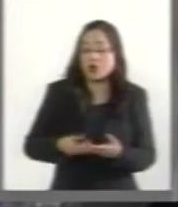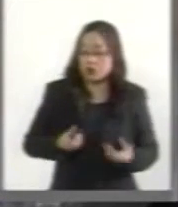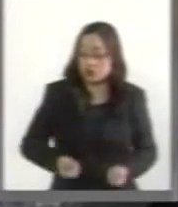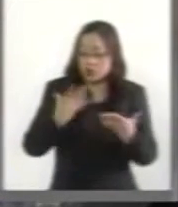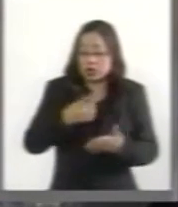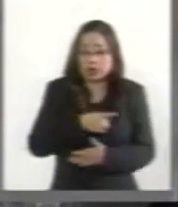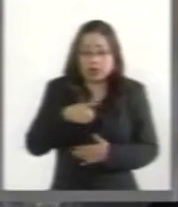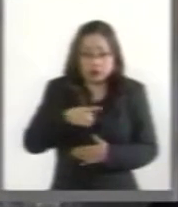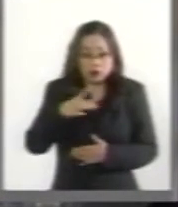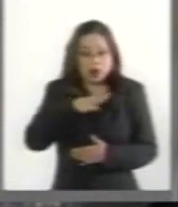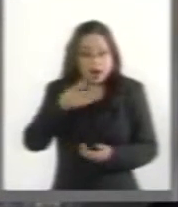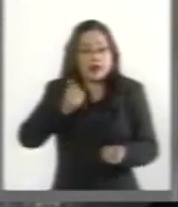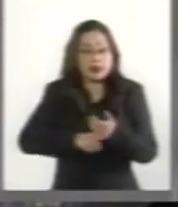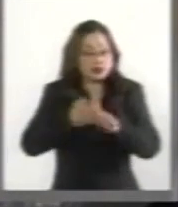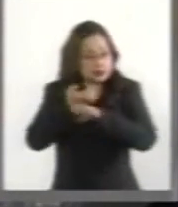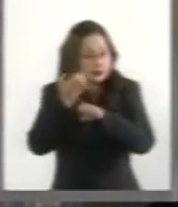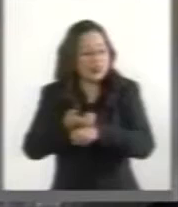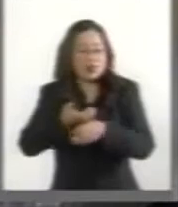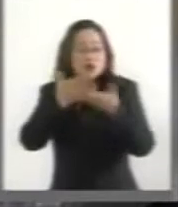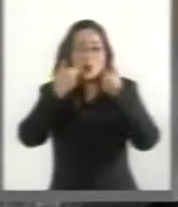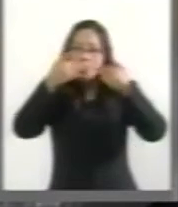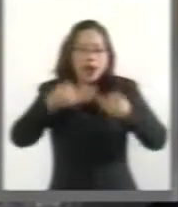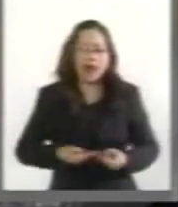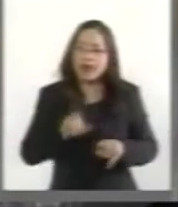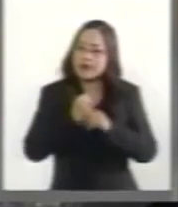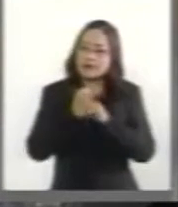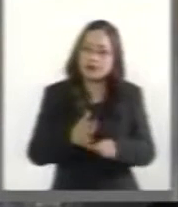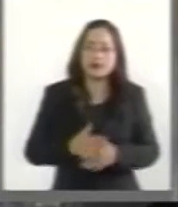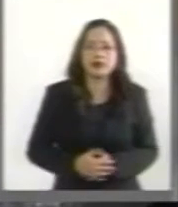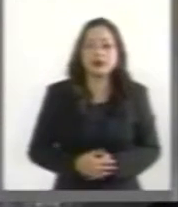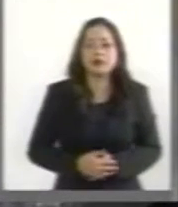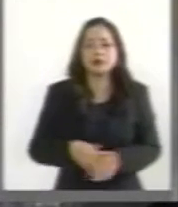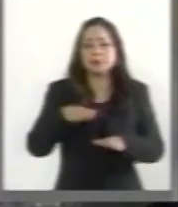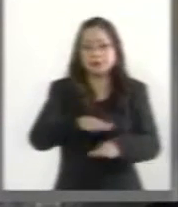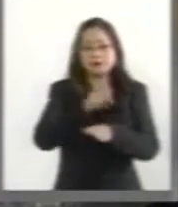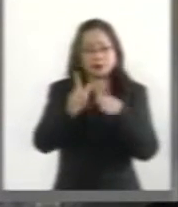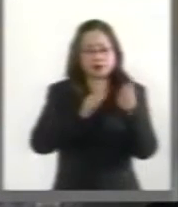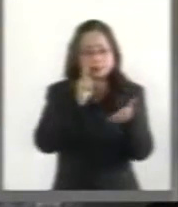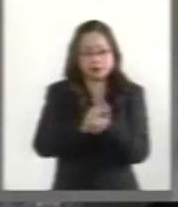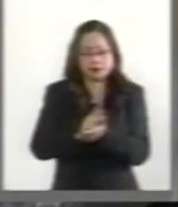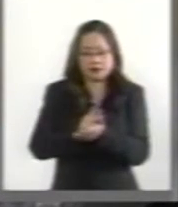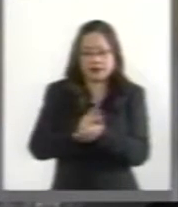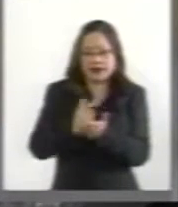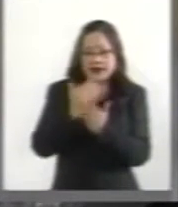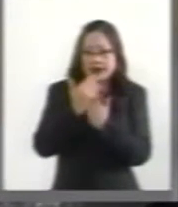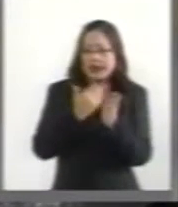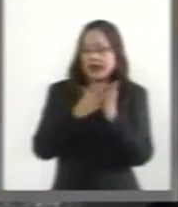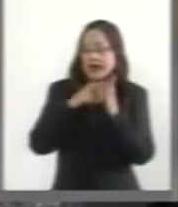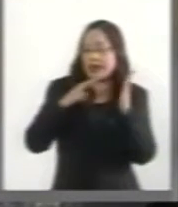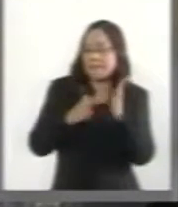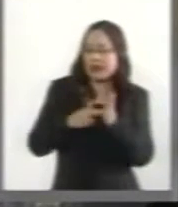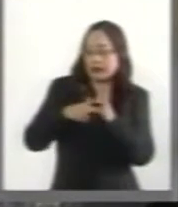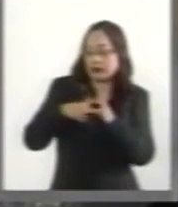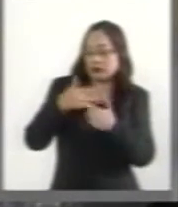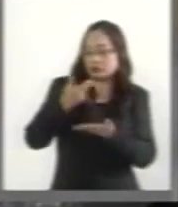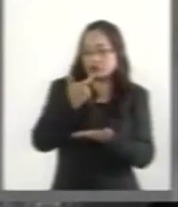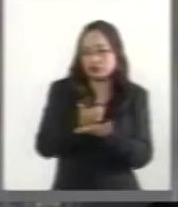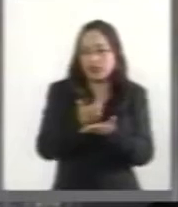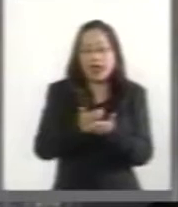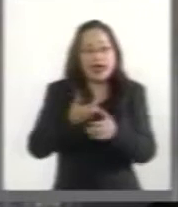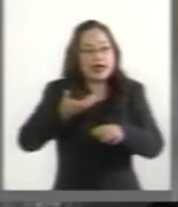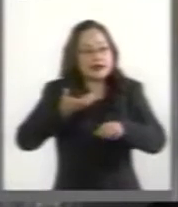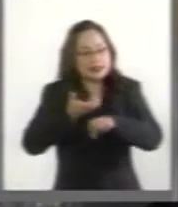comprometidos por cada Estado. Al respecto, la Ley de Disciplina Financiera de las entidades federativas y los